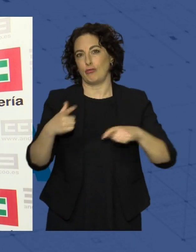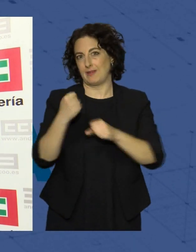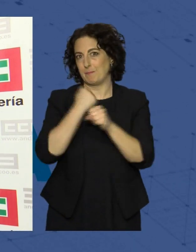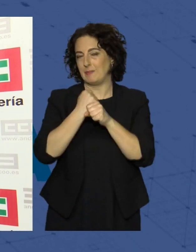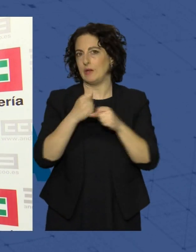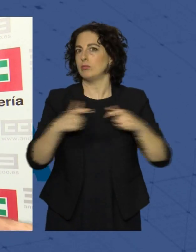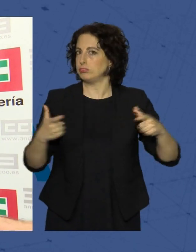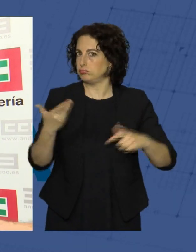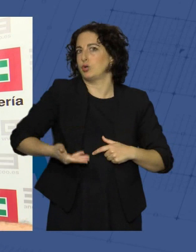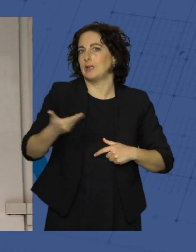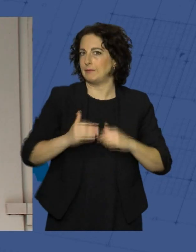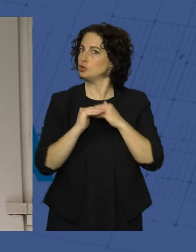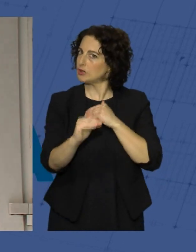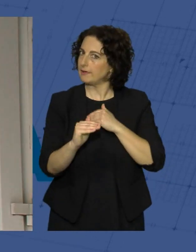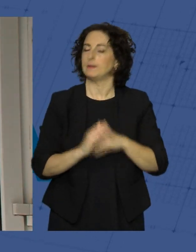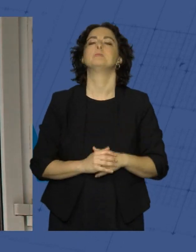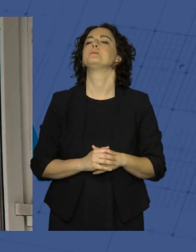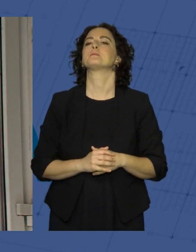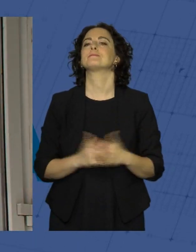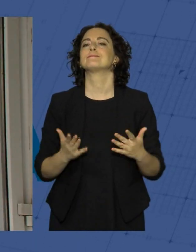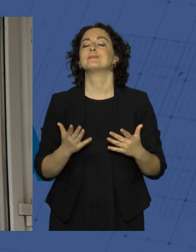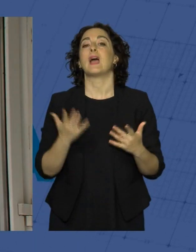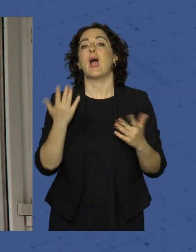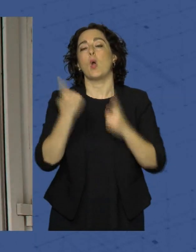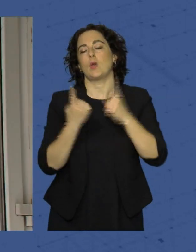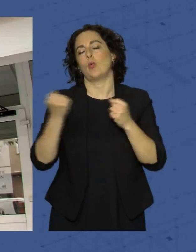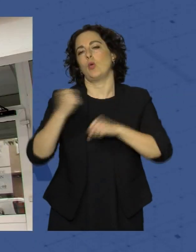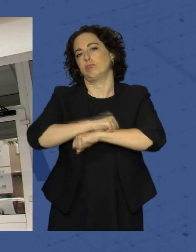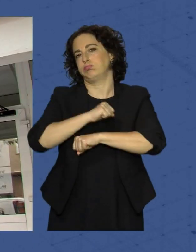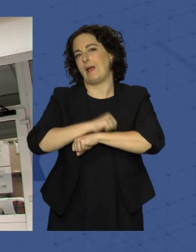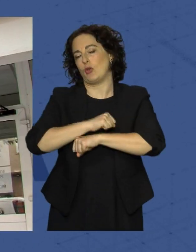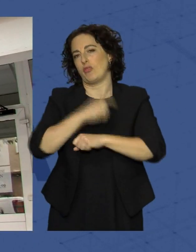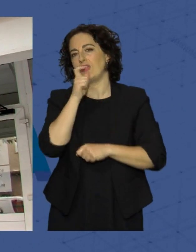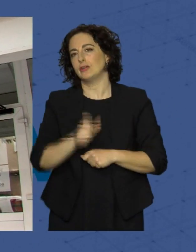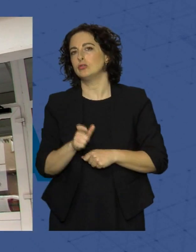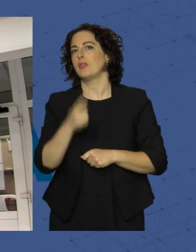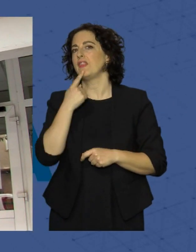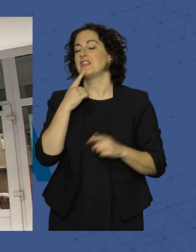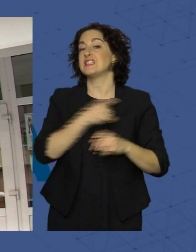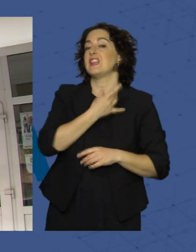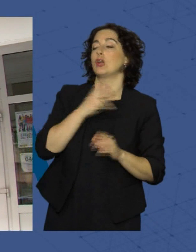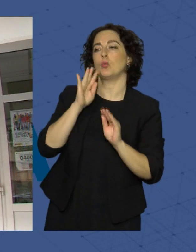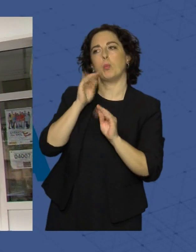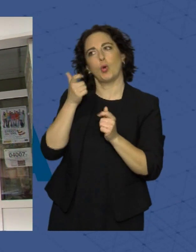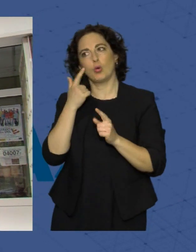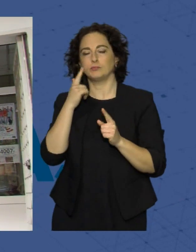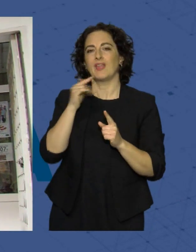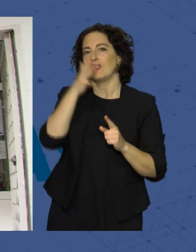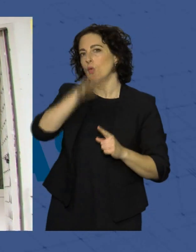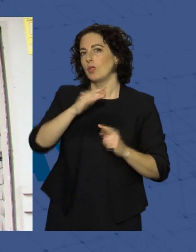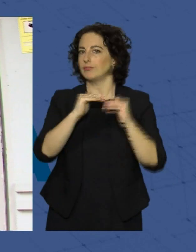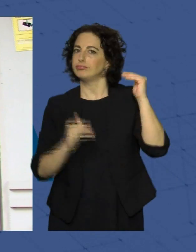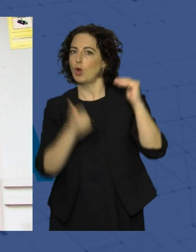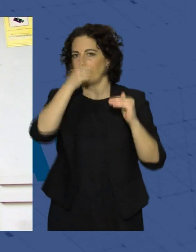es importante y sostenida. A pesar de los buenos datos del paro, los sindicatos ponen varios peros, siguen denunciando la brecha entre hombres y